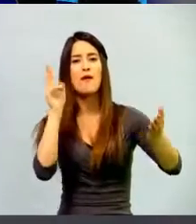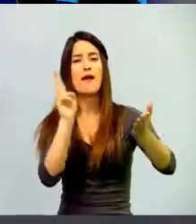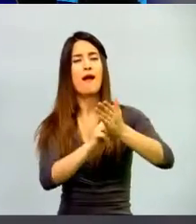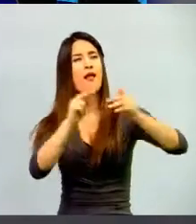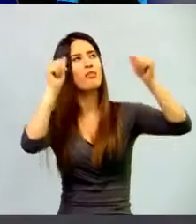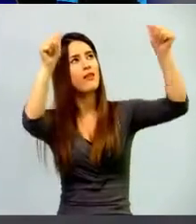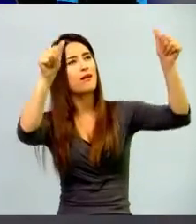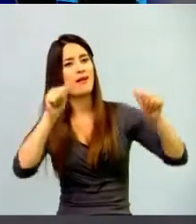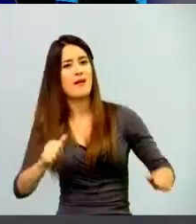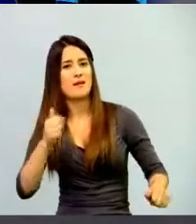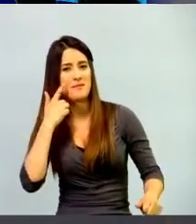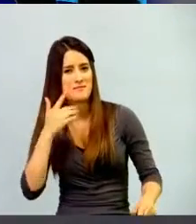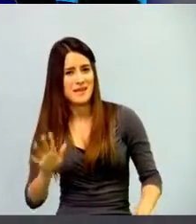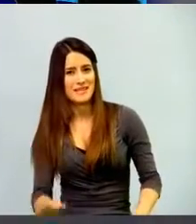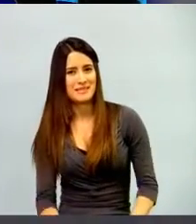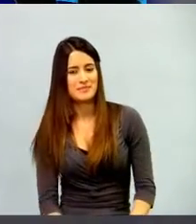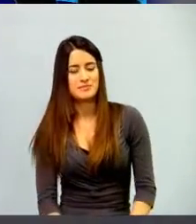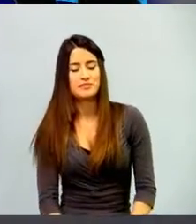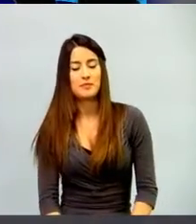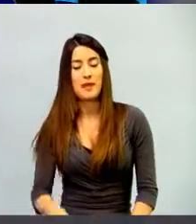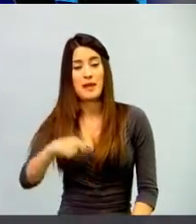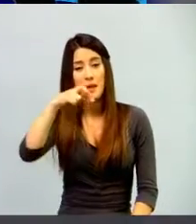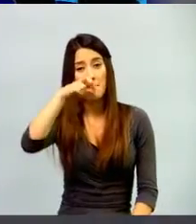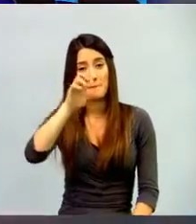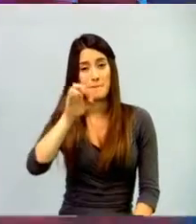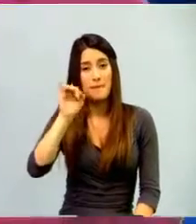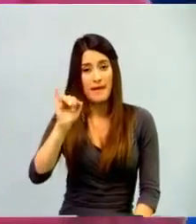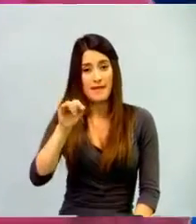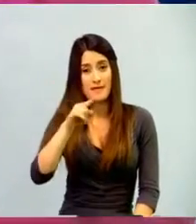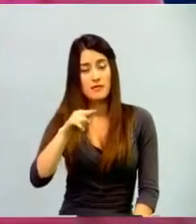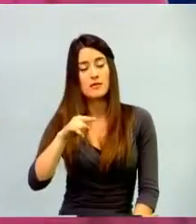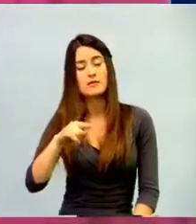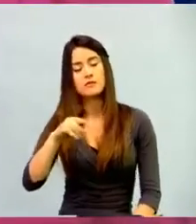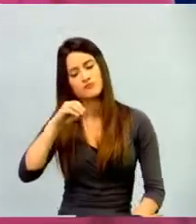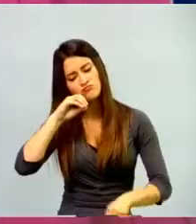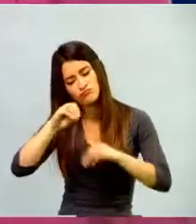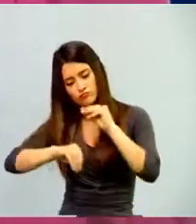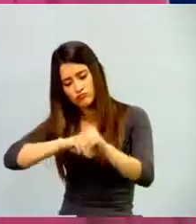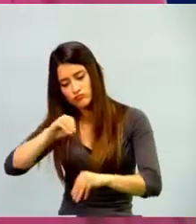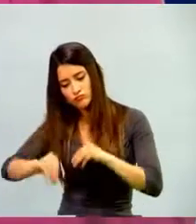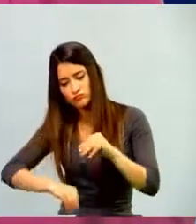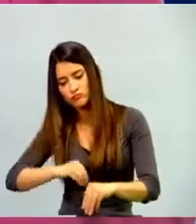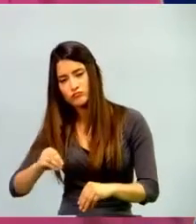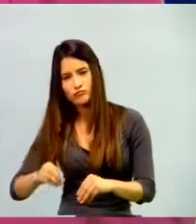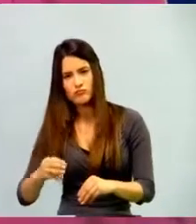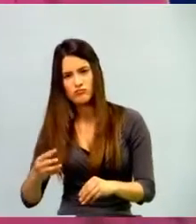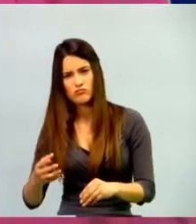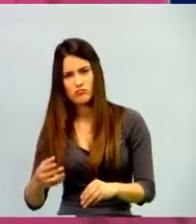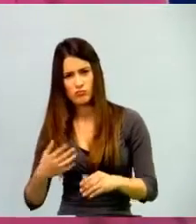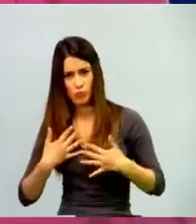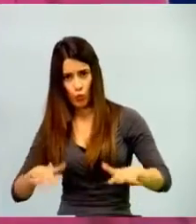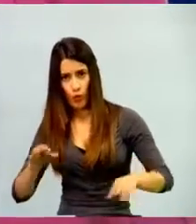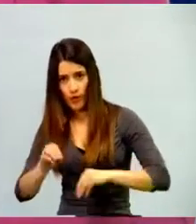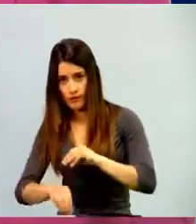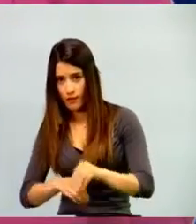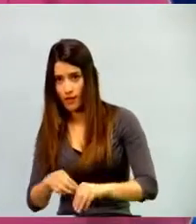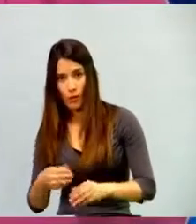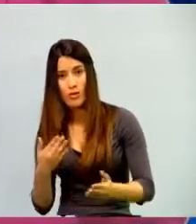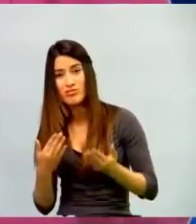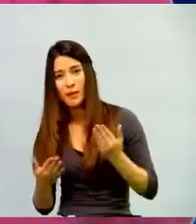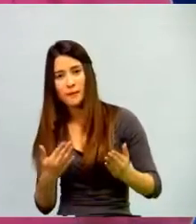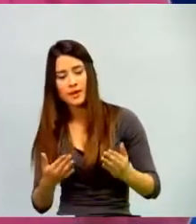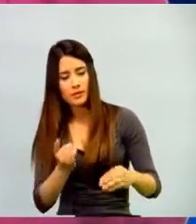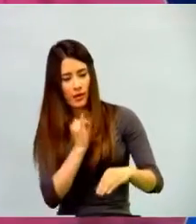este proyecto educativo institucional debe diseñarse respondiendo a los contextos donde se encuentran ubicadas las